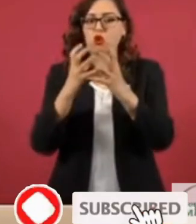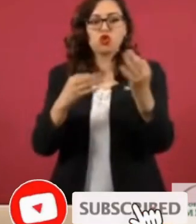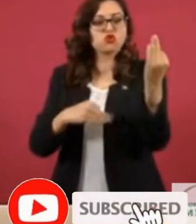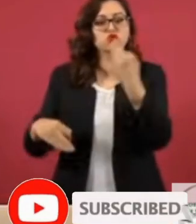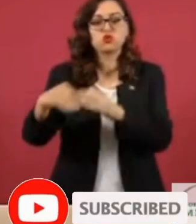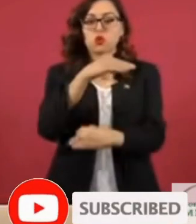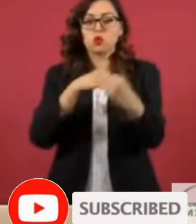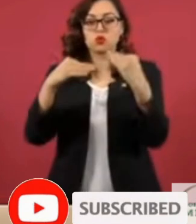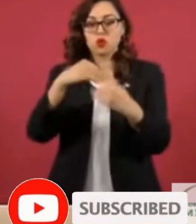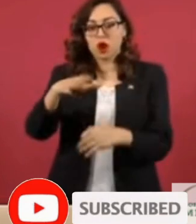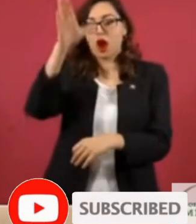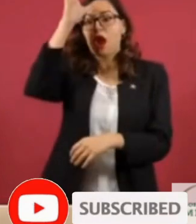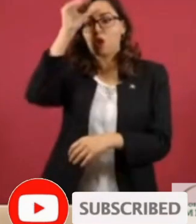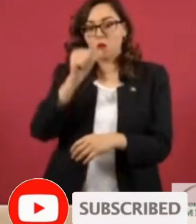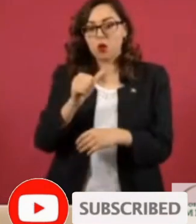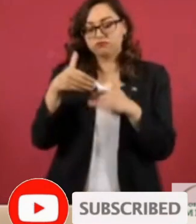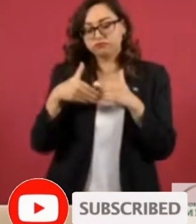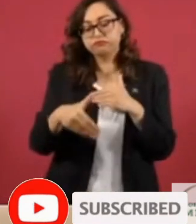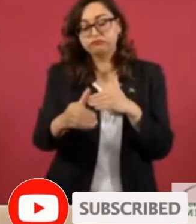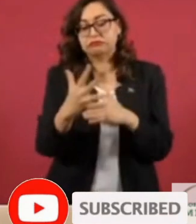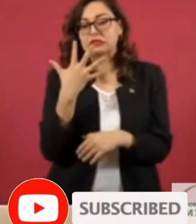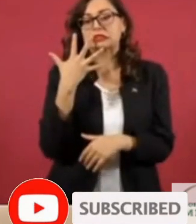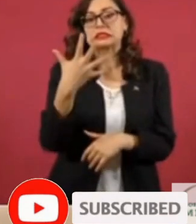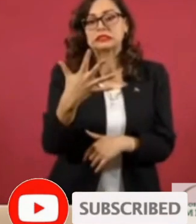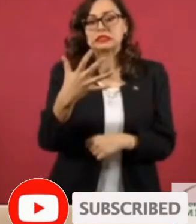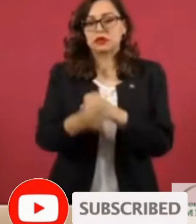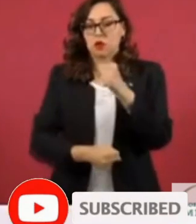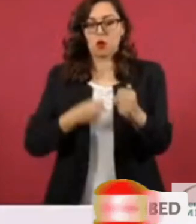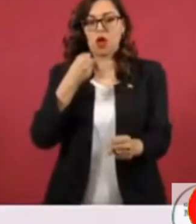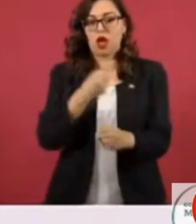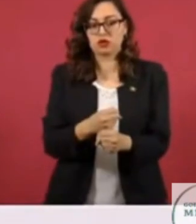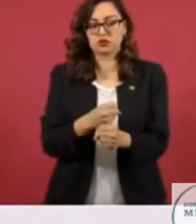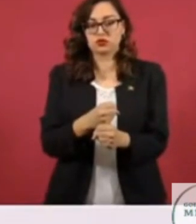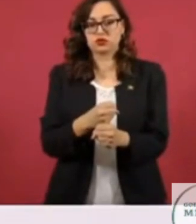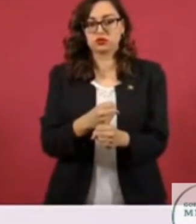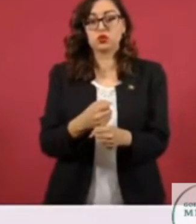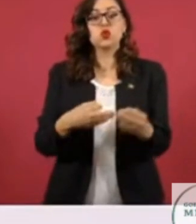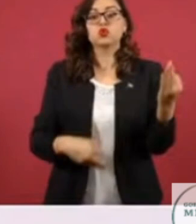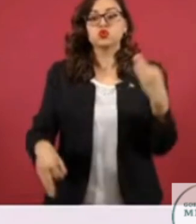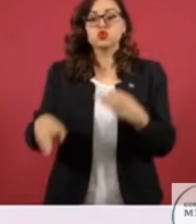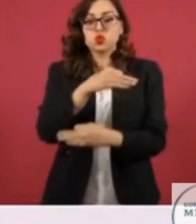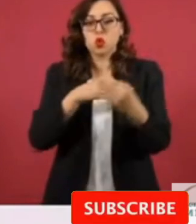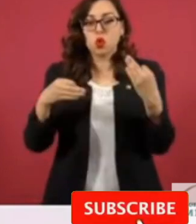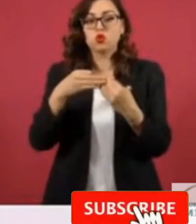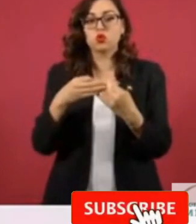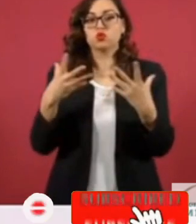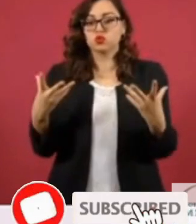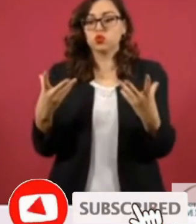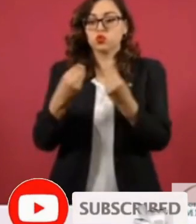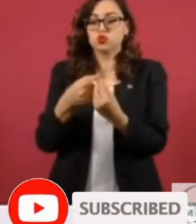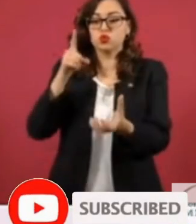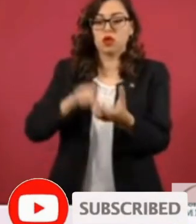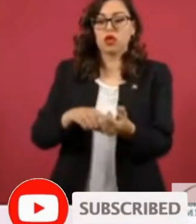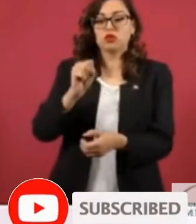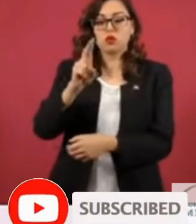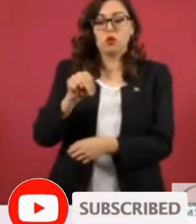una tregua de cuando menos cinco años aprobada por unanimidad en el Consejo de Seguridad de la